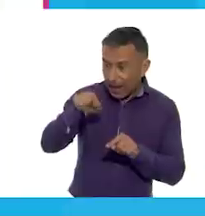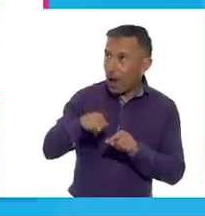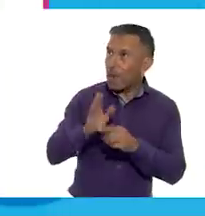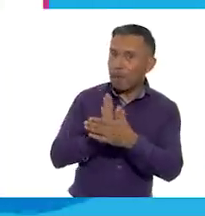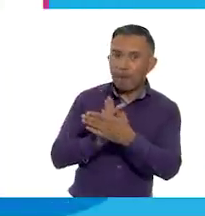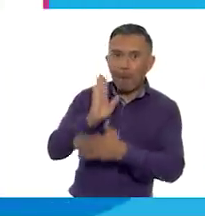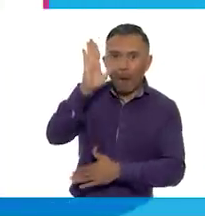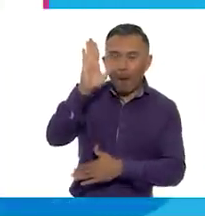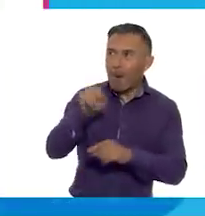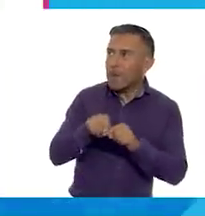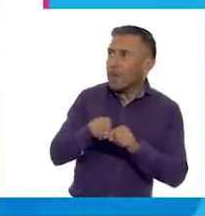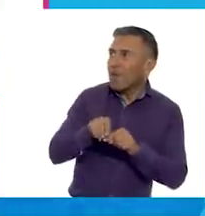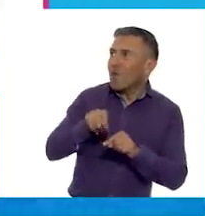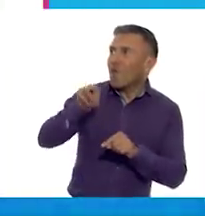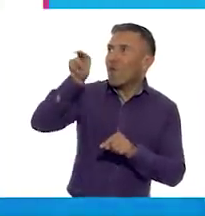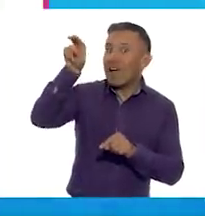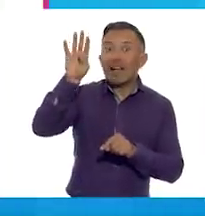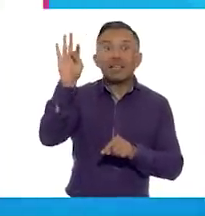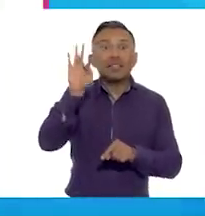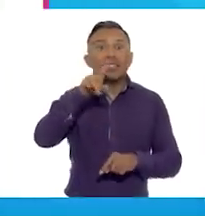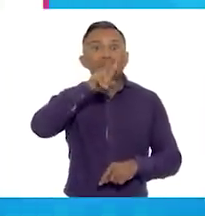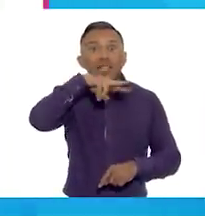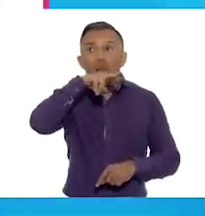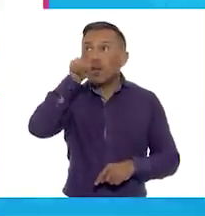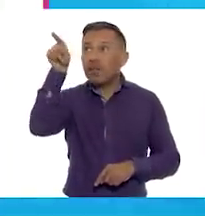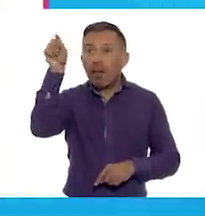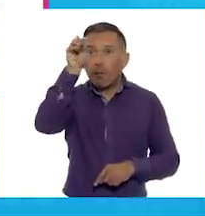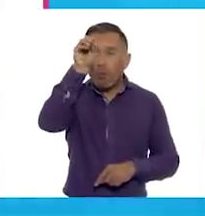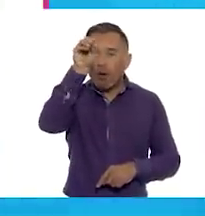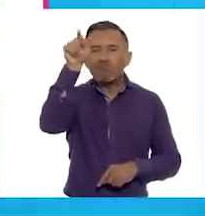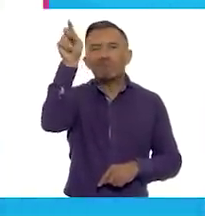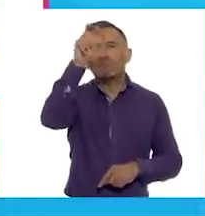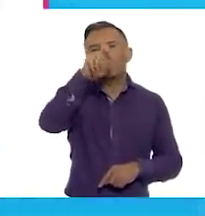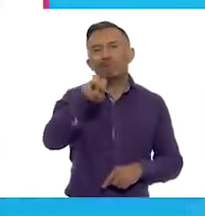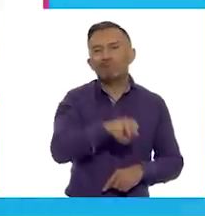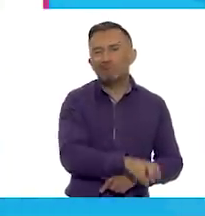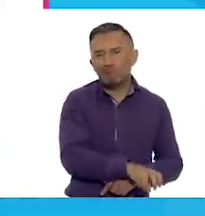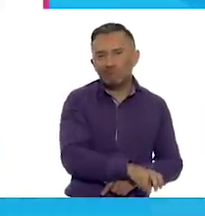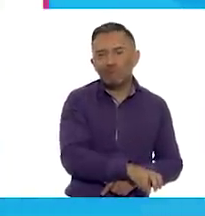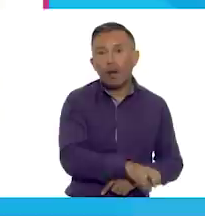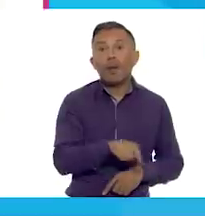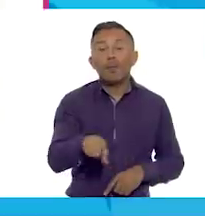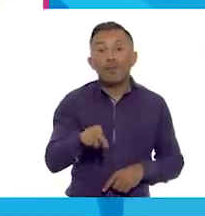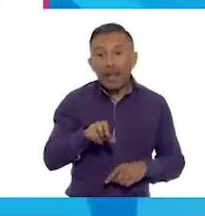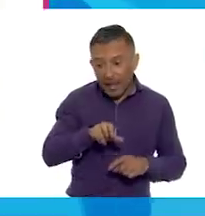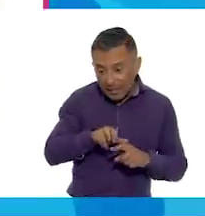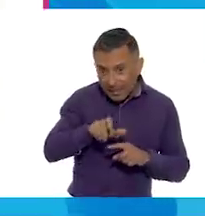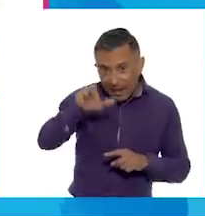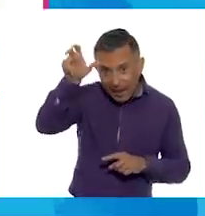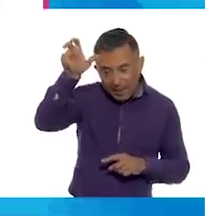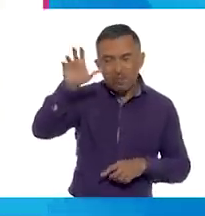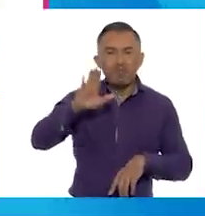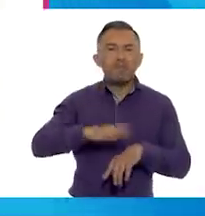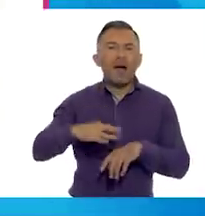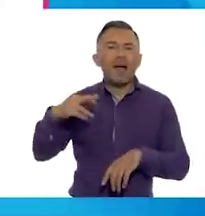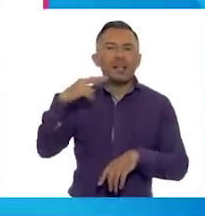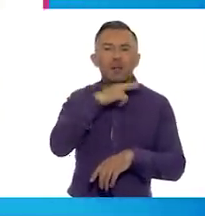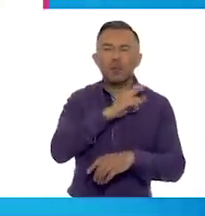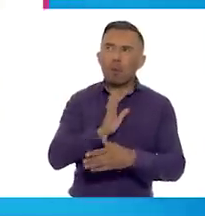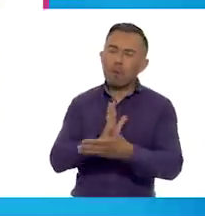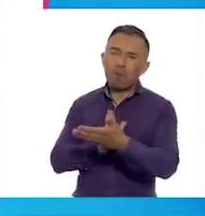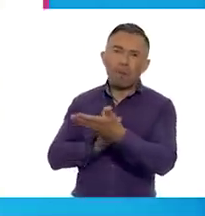una serpiente, ¿qué crees? ¡Bajas! Las escaleras te ayudan a llegar más rápido a la meta.